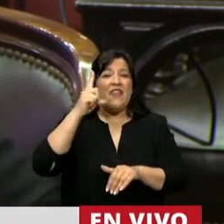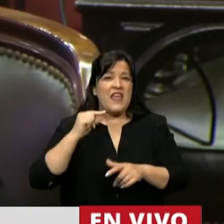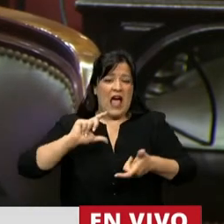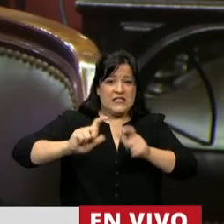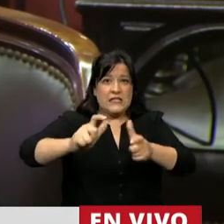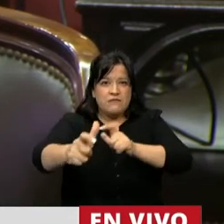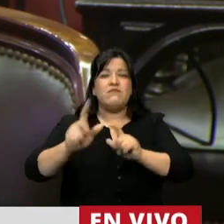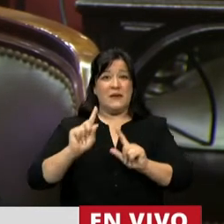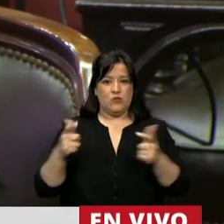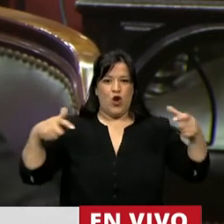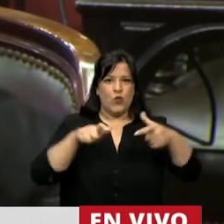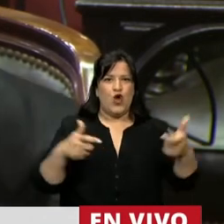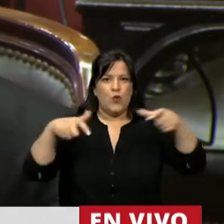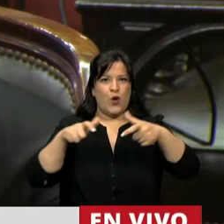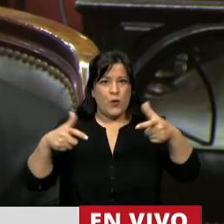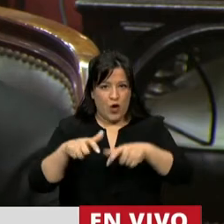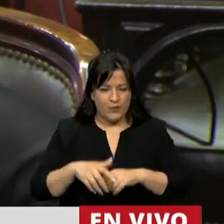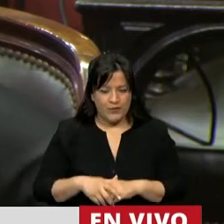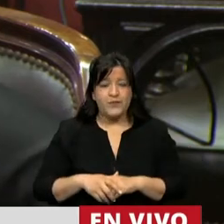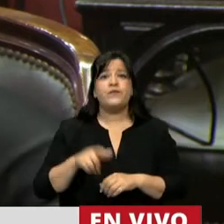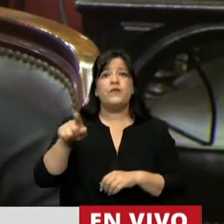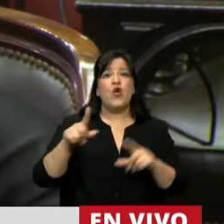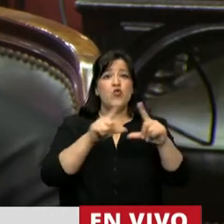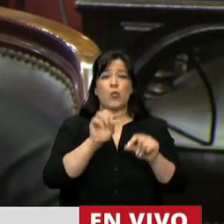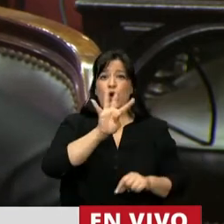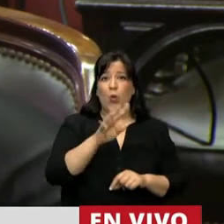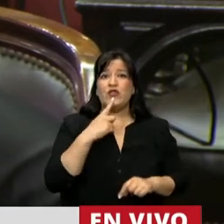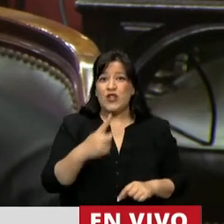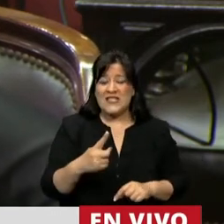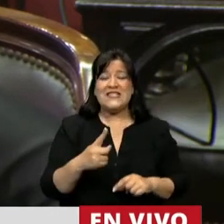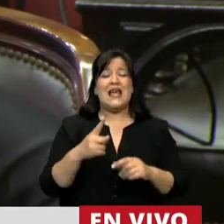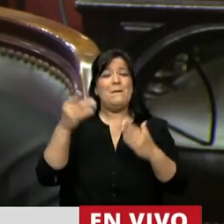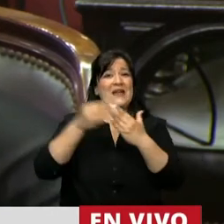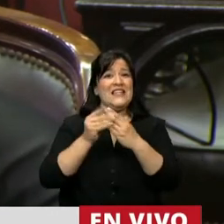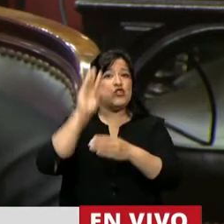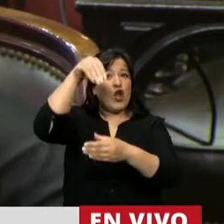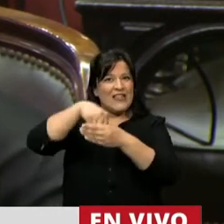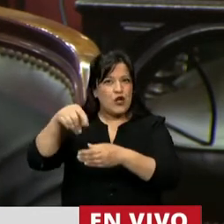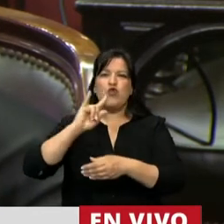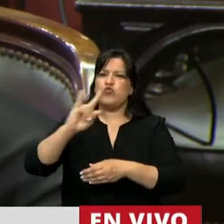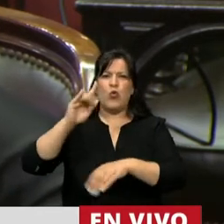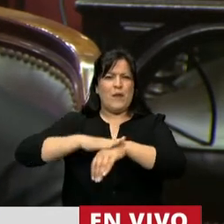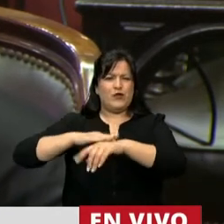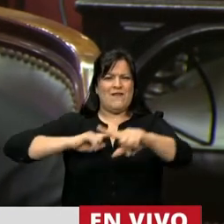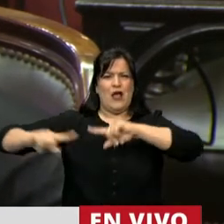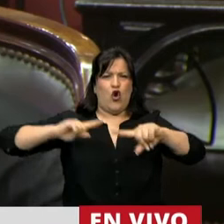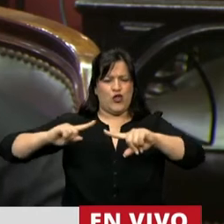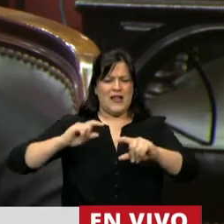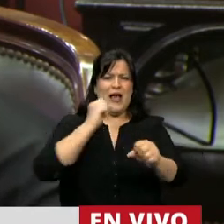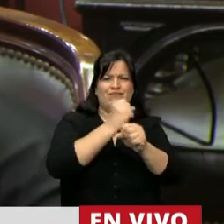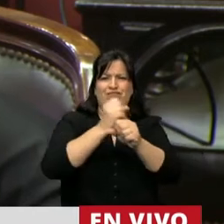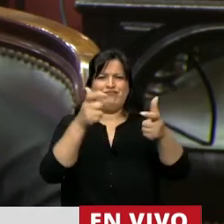esas reuniones, el 4 establece que el Ministro del Interior debe coordinar esos trabajos, el 5